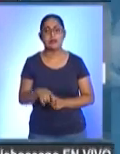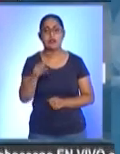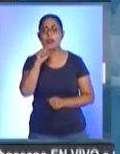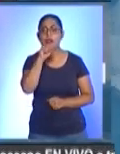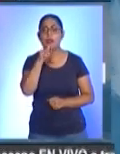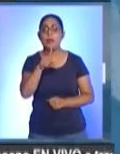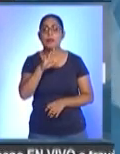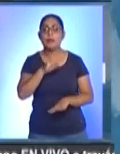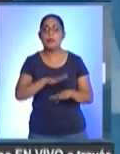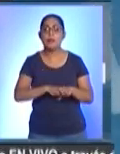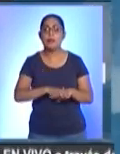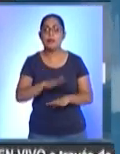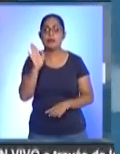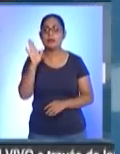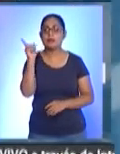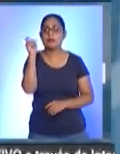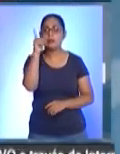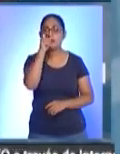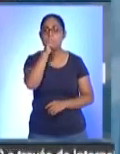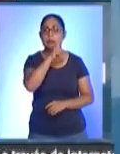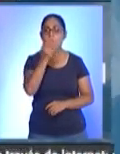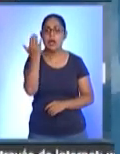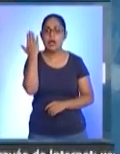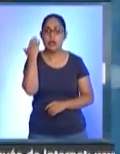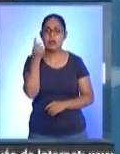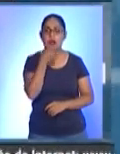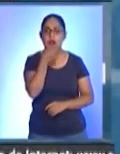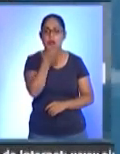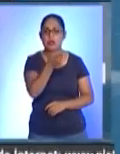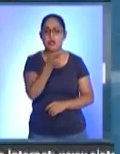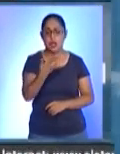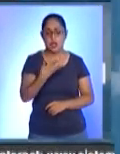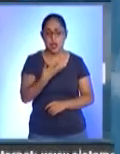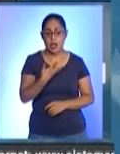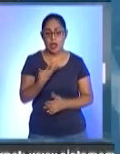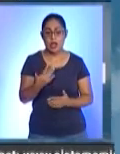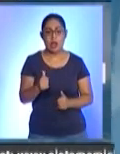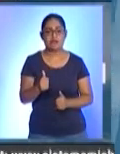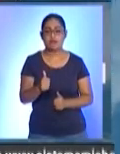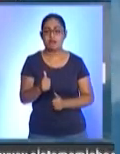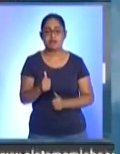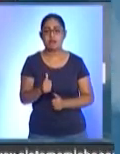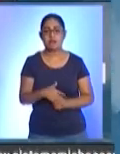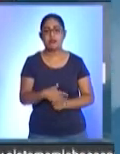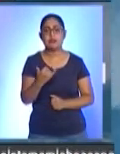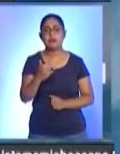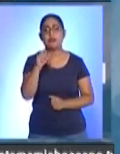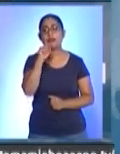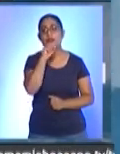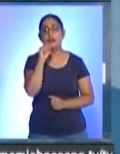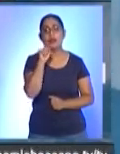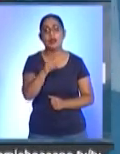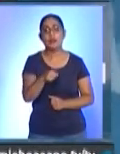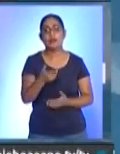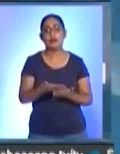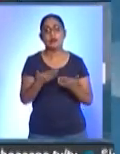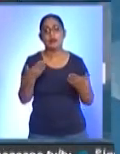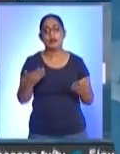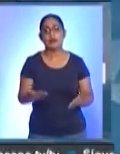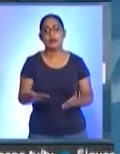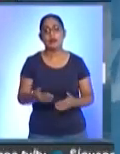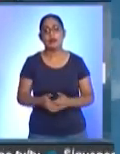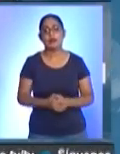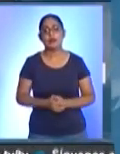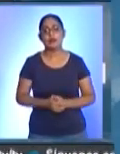compleja porque realmente, bueno, estos medicamentos que menciono ya no los tenemos nosotros. Obviamente también en su momento nosotros